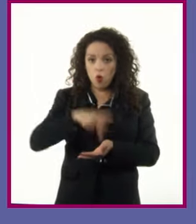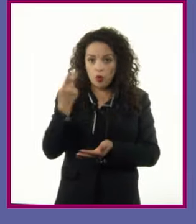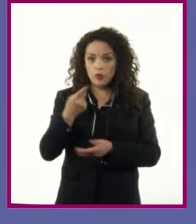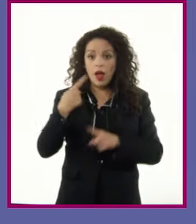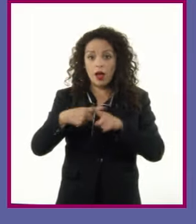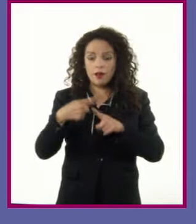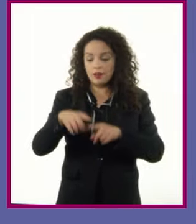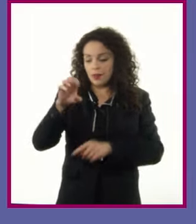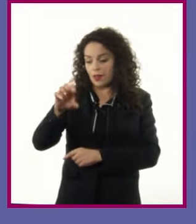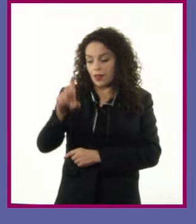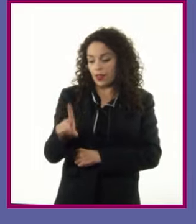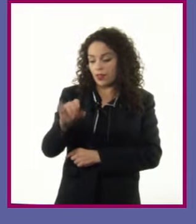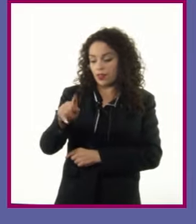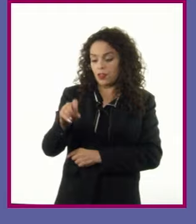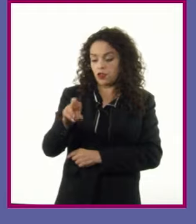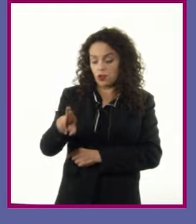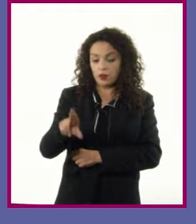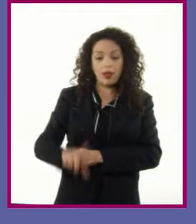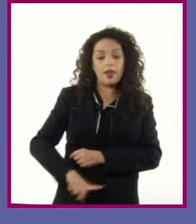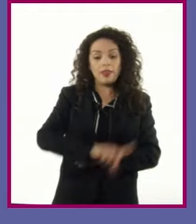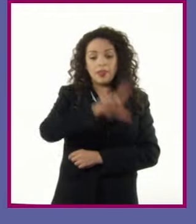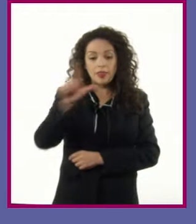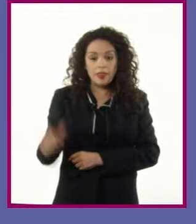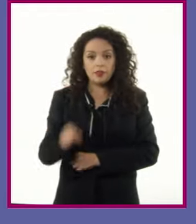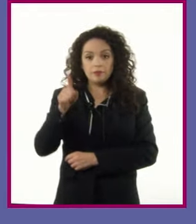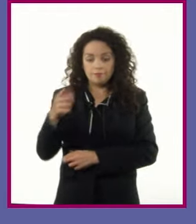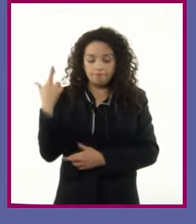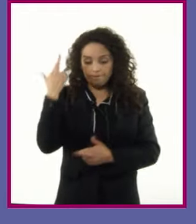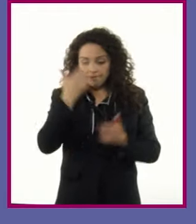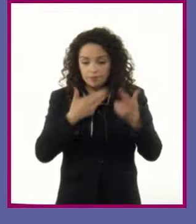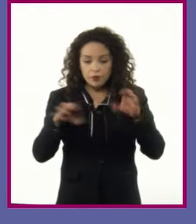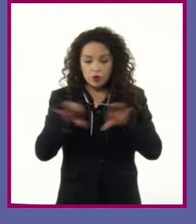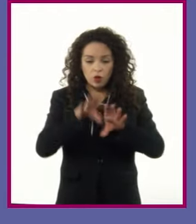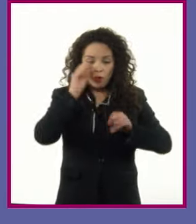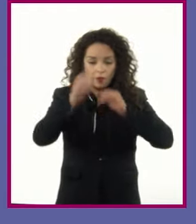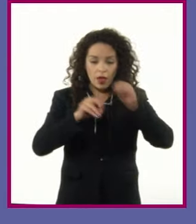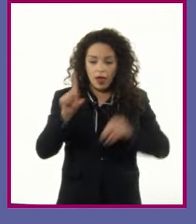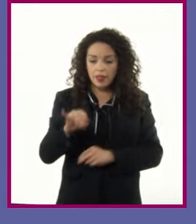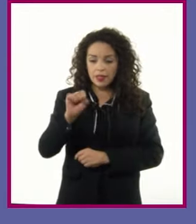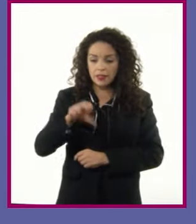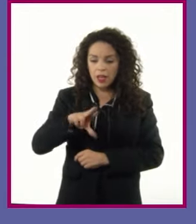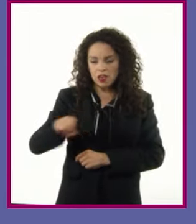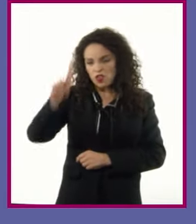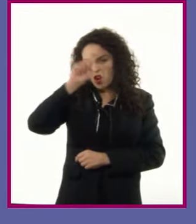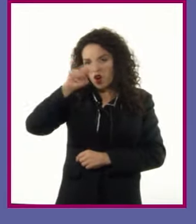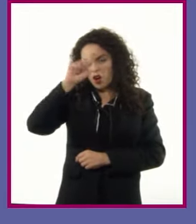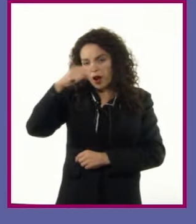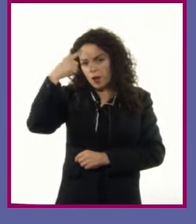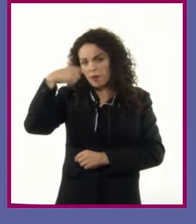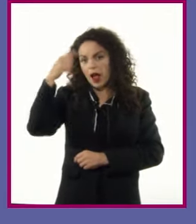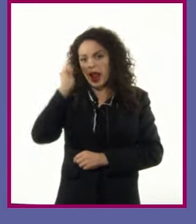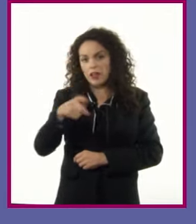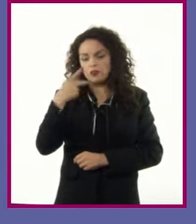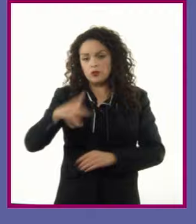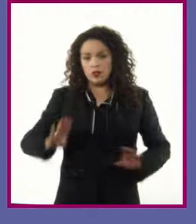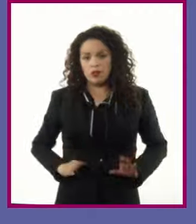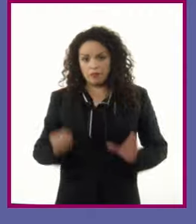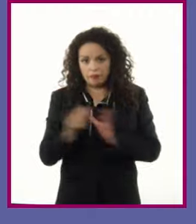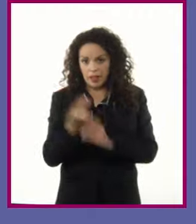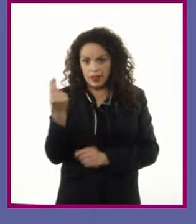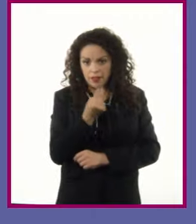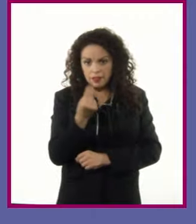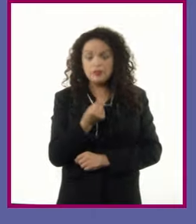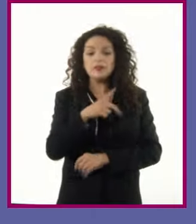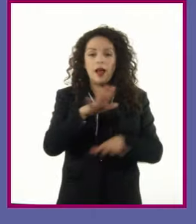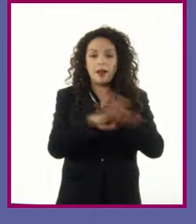el editor Posteriormente, el editor revisa el diseño y hace sugerencias con la finalidad de que cuente con las características Que requiere el